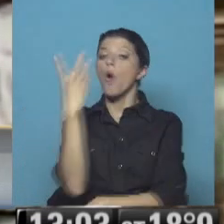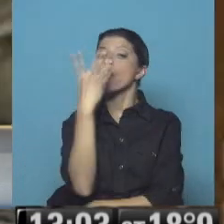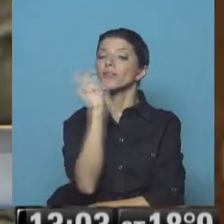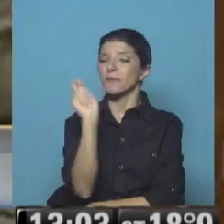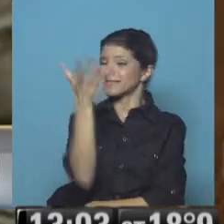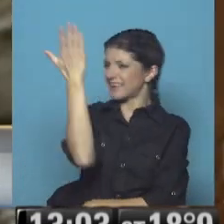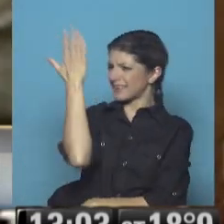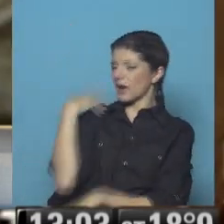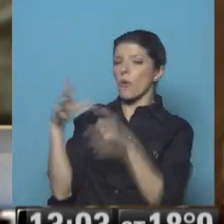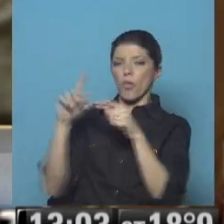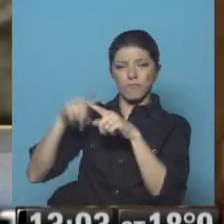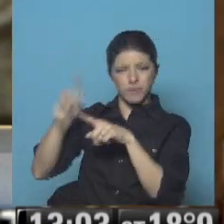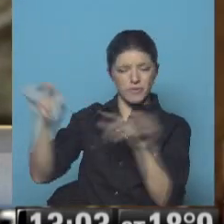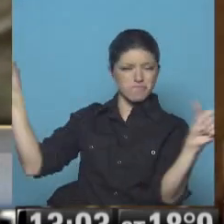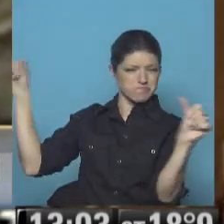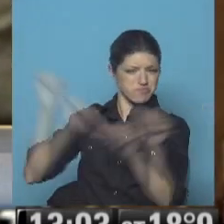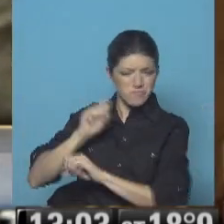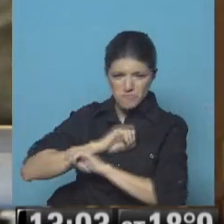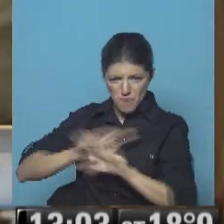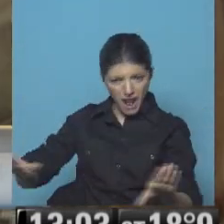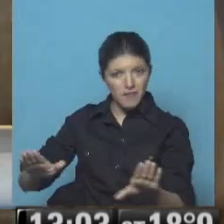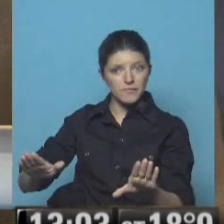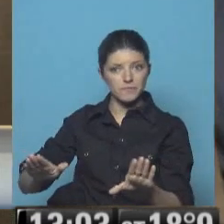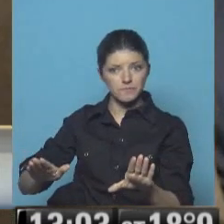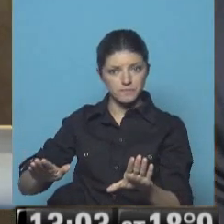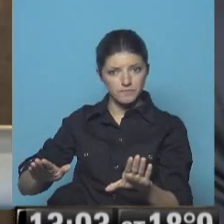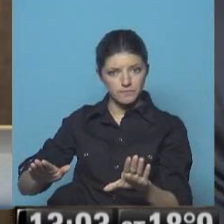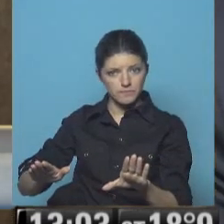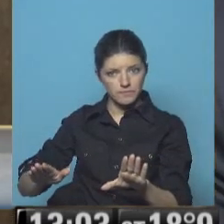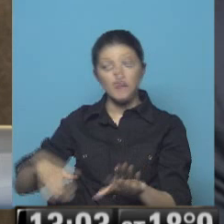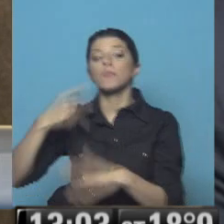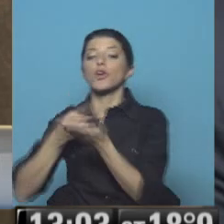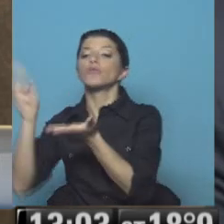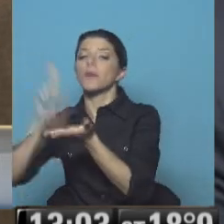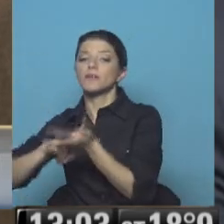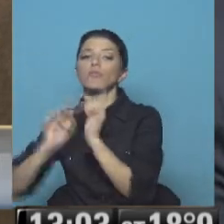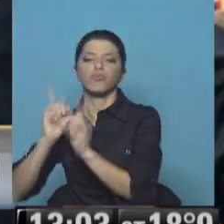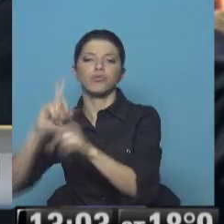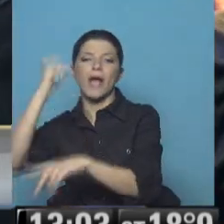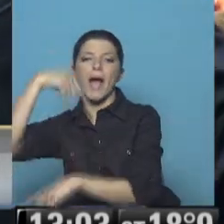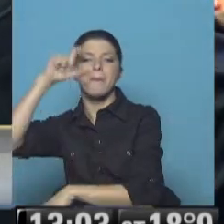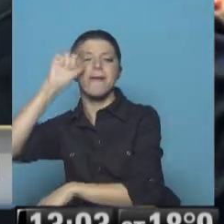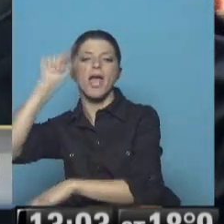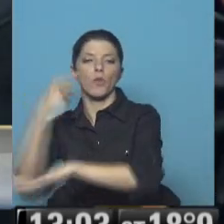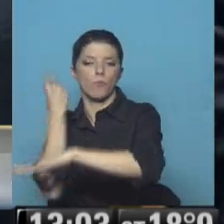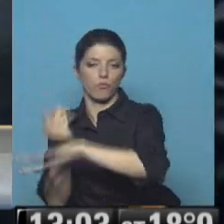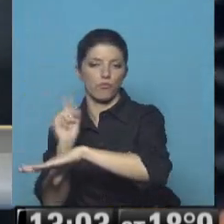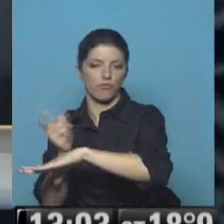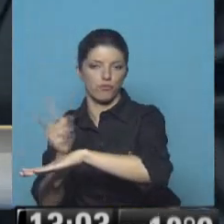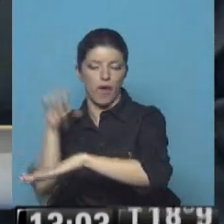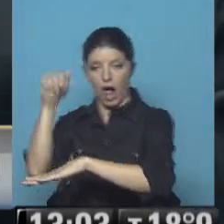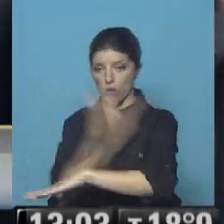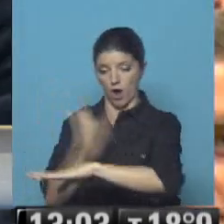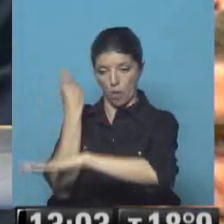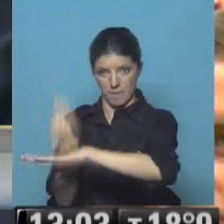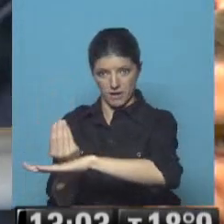sufriera la peor derrota electoral de las últimas décadas, consolidando la reelección del conservador David Cameron, quien ahora gobierna con